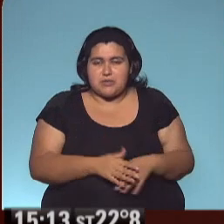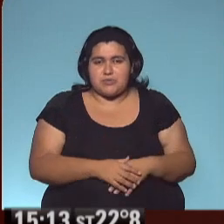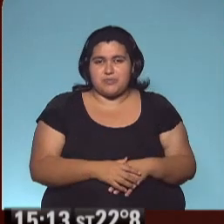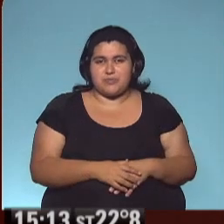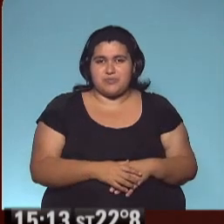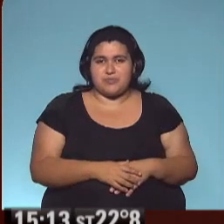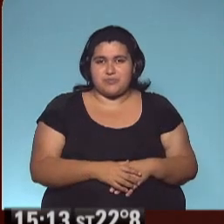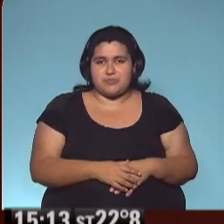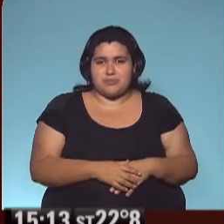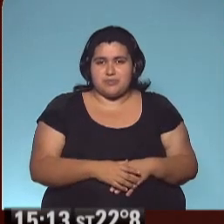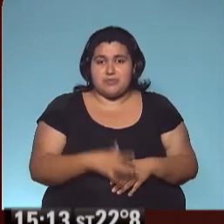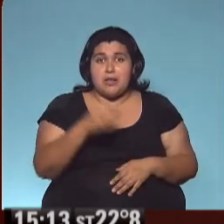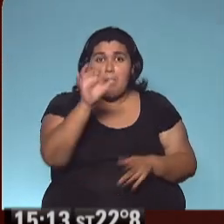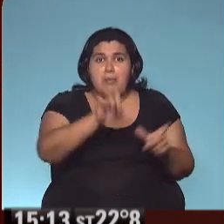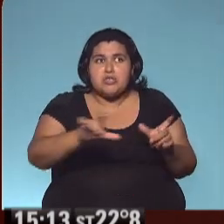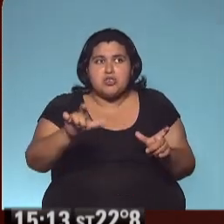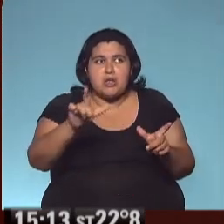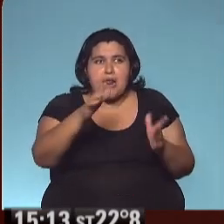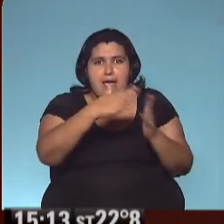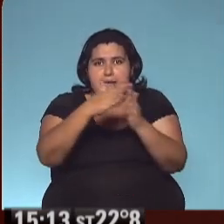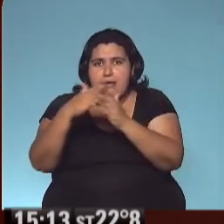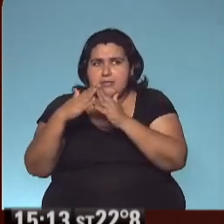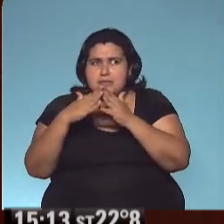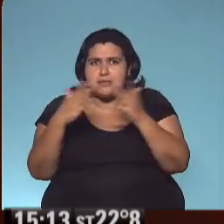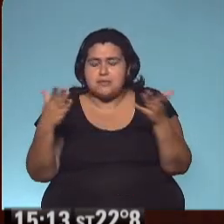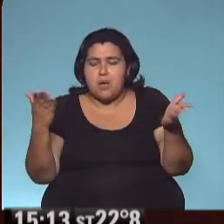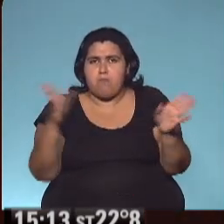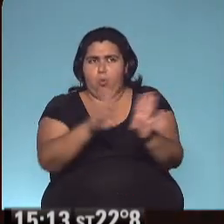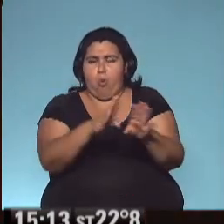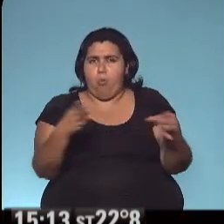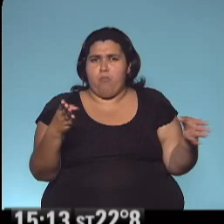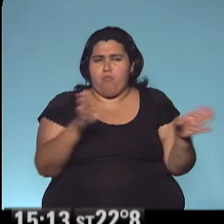Y la gente del pueblo, sentía mucho miedo.